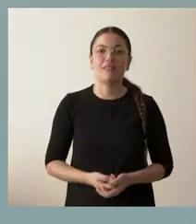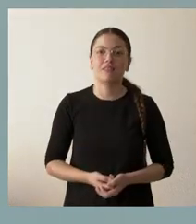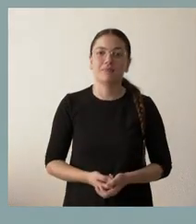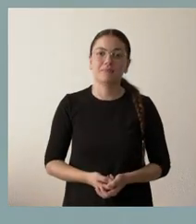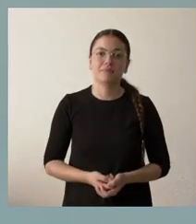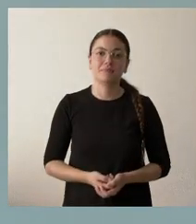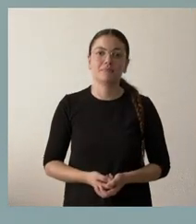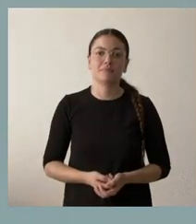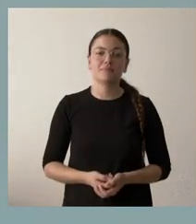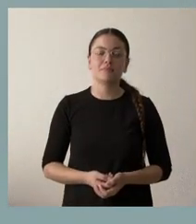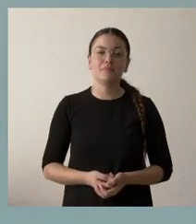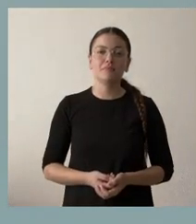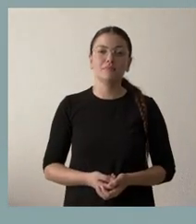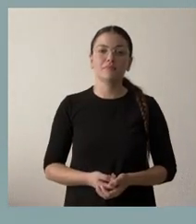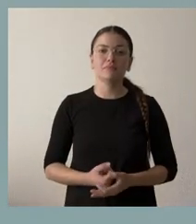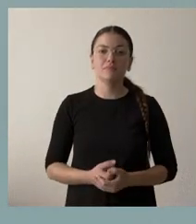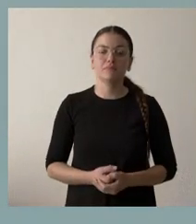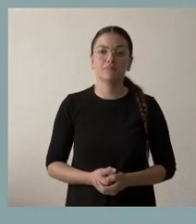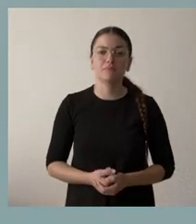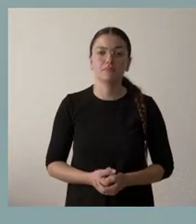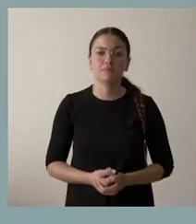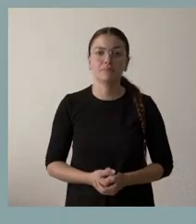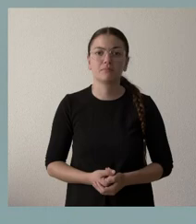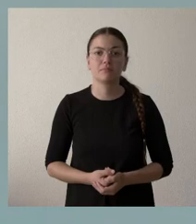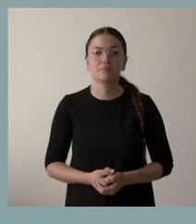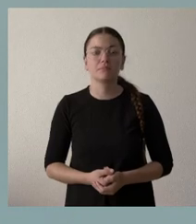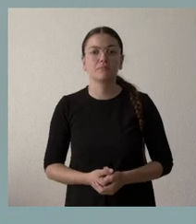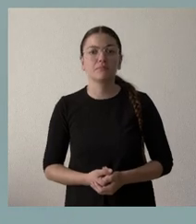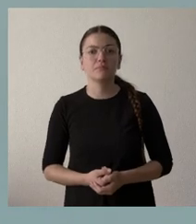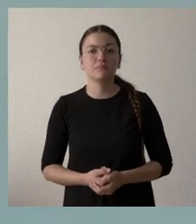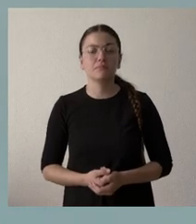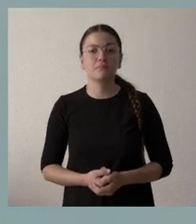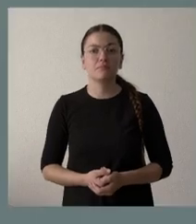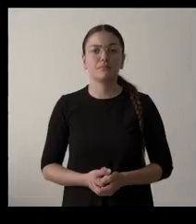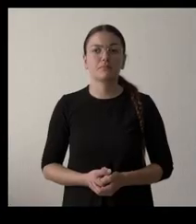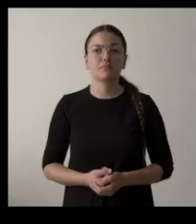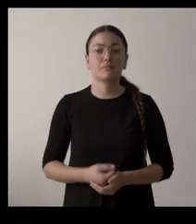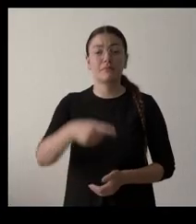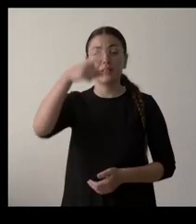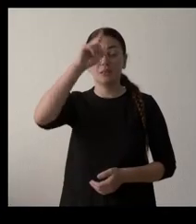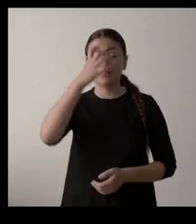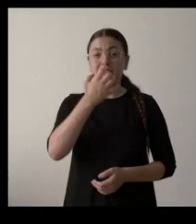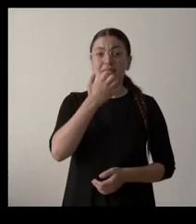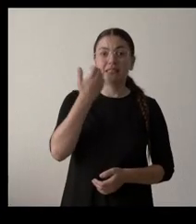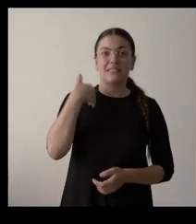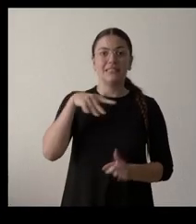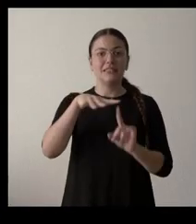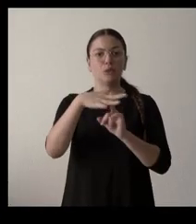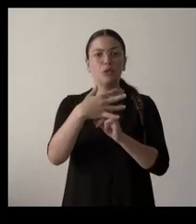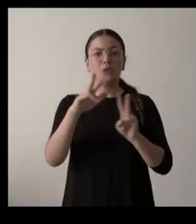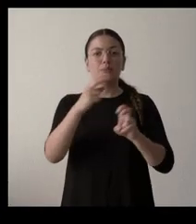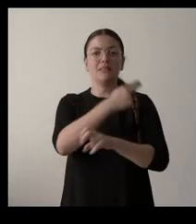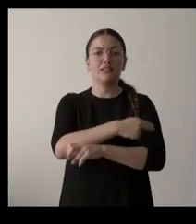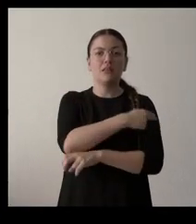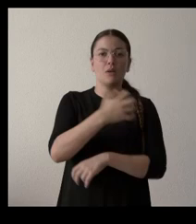No sé si han analizado la situación de la externalidad en comarcas